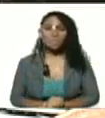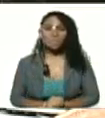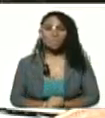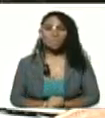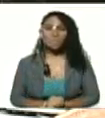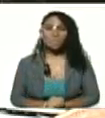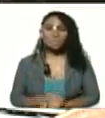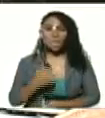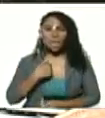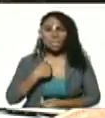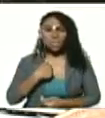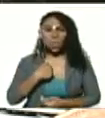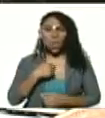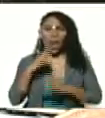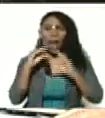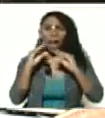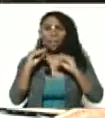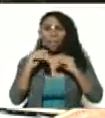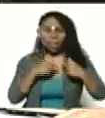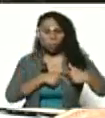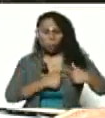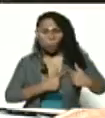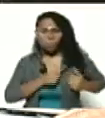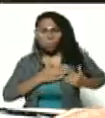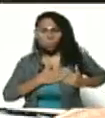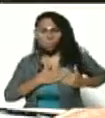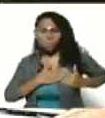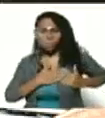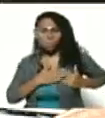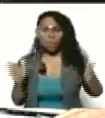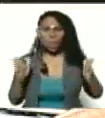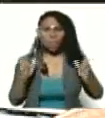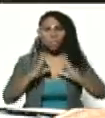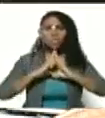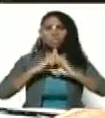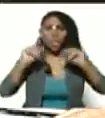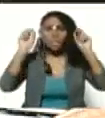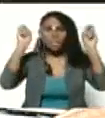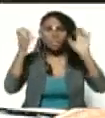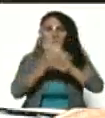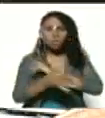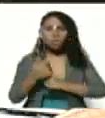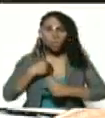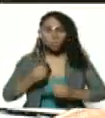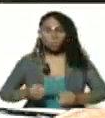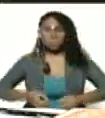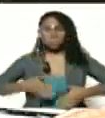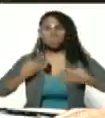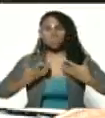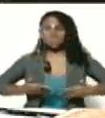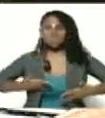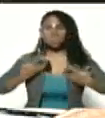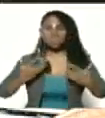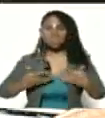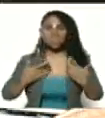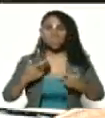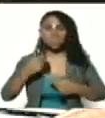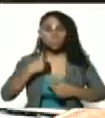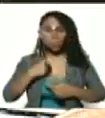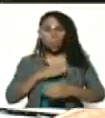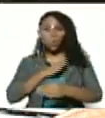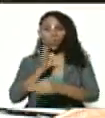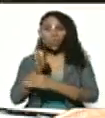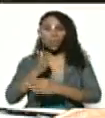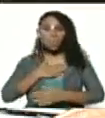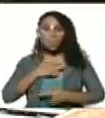Y yo hablé con el corazón, de verdad. De todos los temas. Estaba yo muy emocionado. Fui con Cilia a